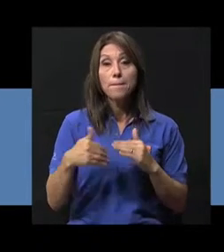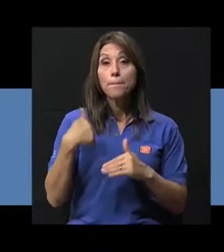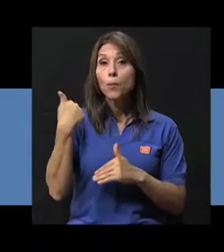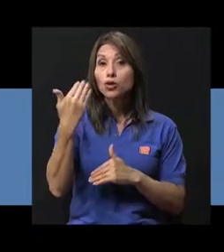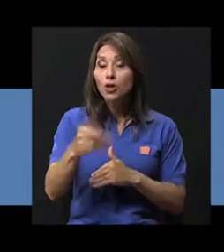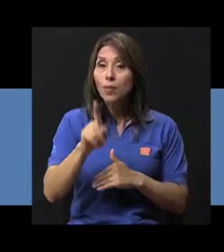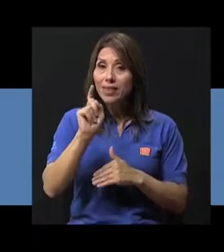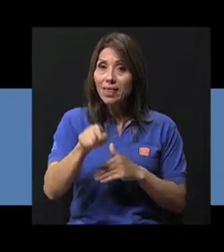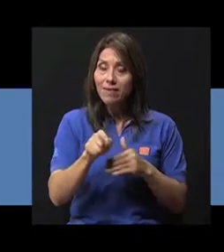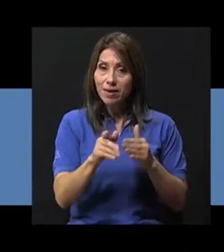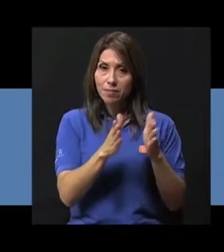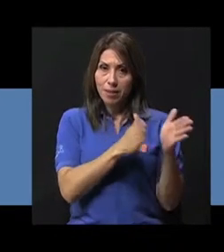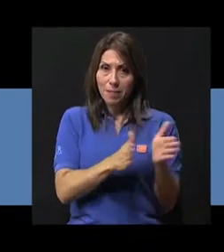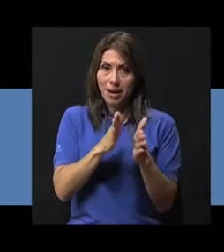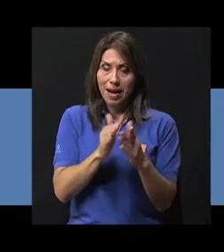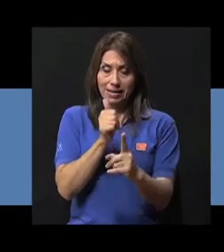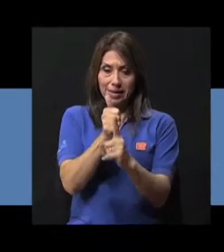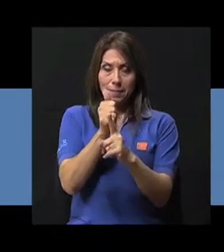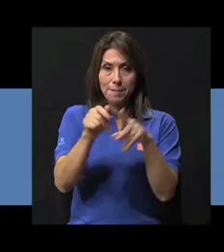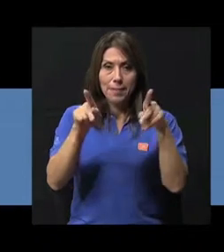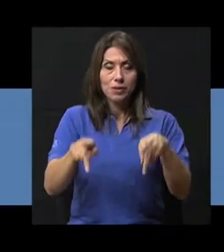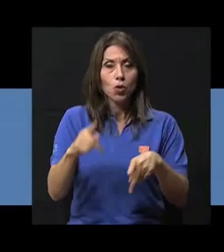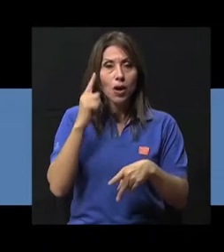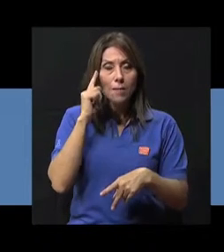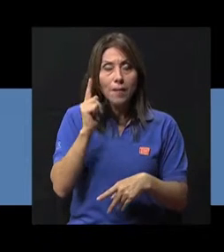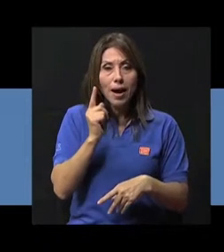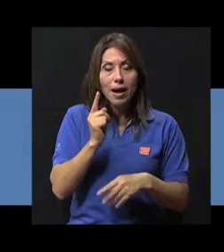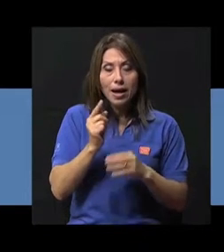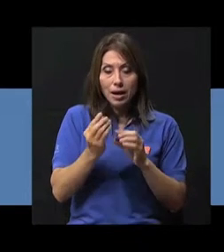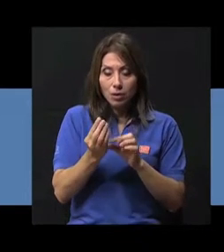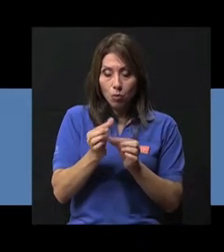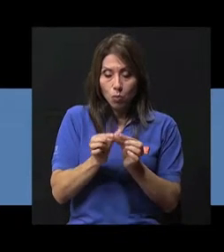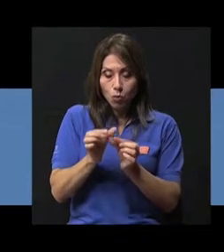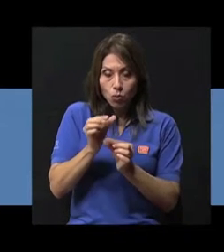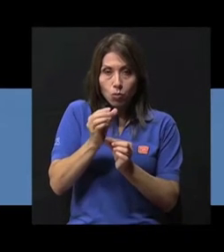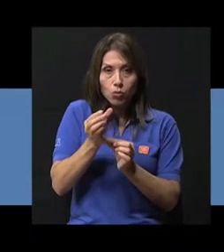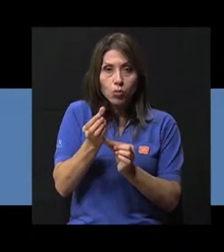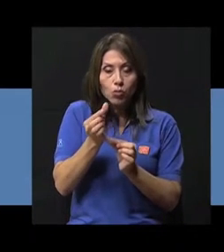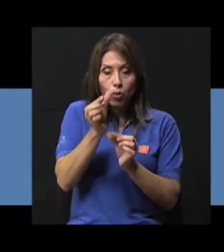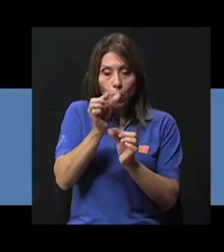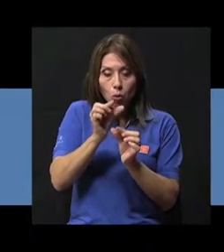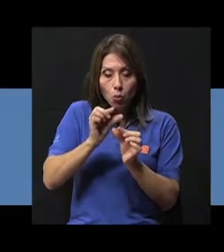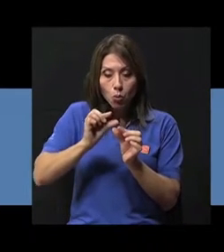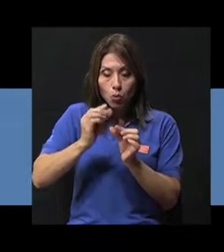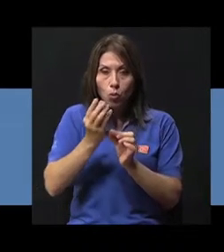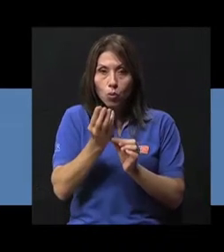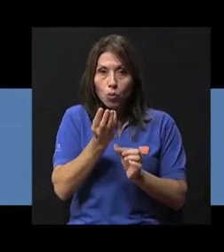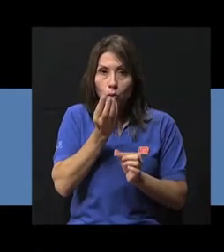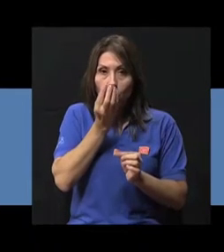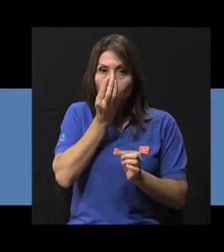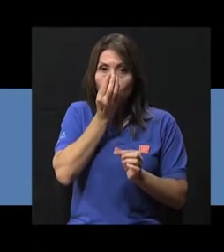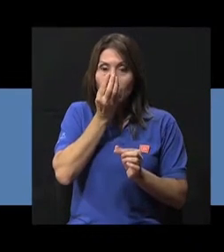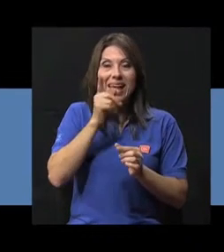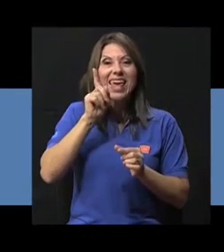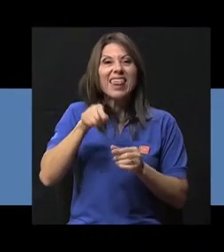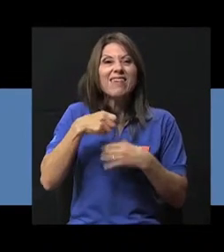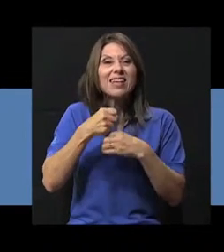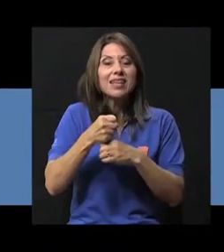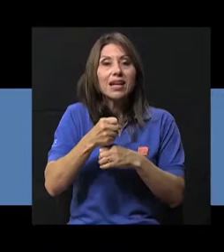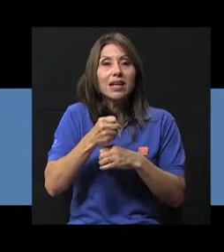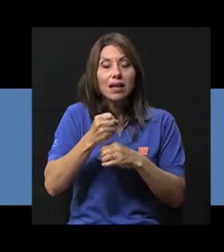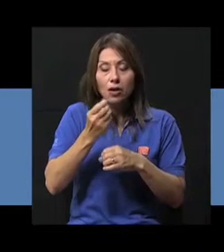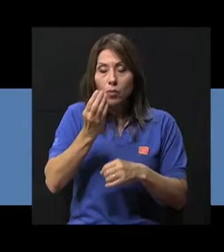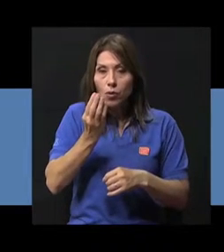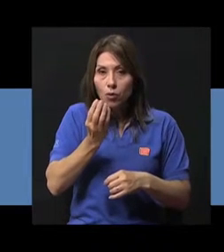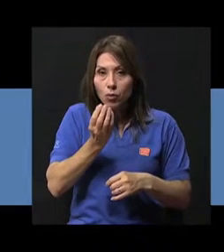para utilizarlo. Posteriormente, tiene que prepararse la persona para hacer la inhalación. Para ello, lo que tiene que hacer es inhalar